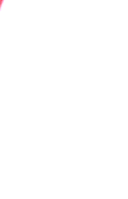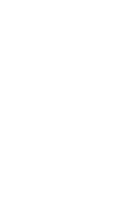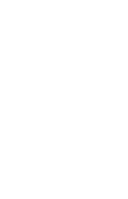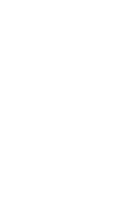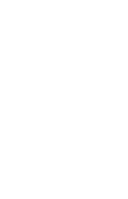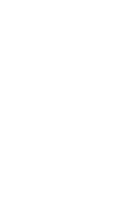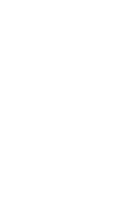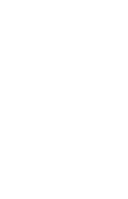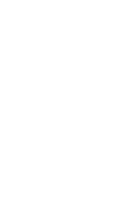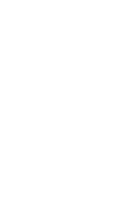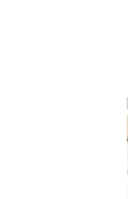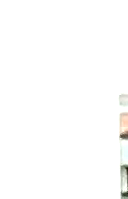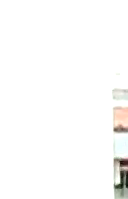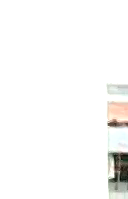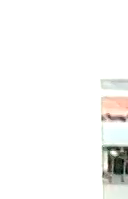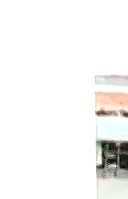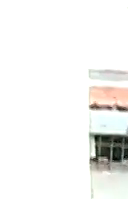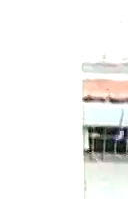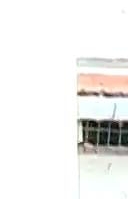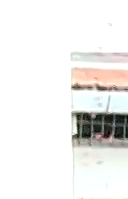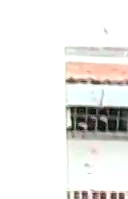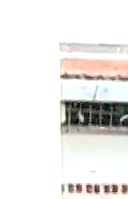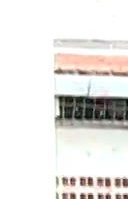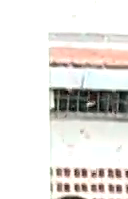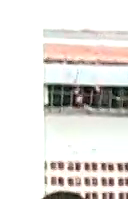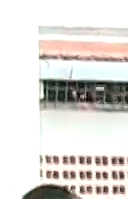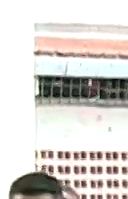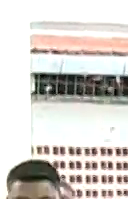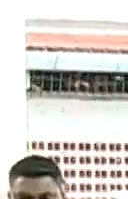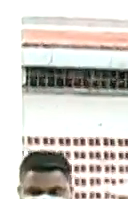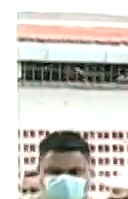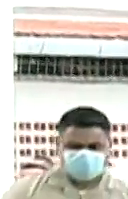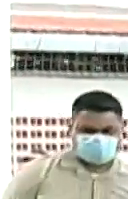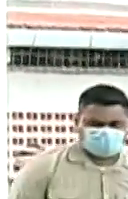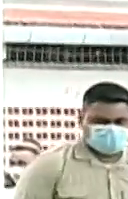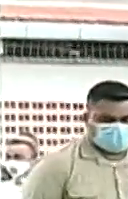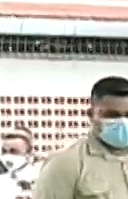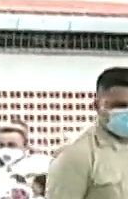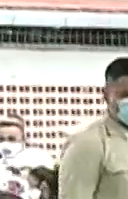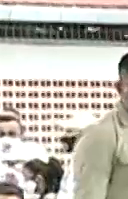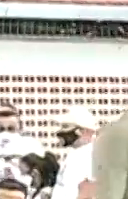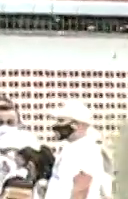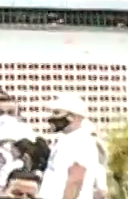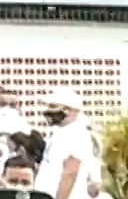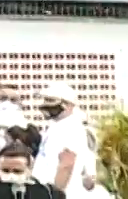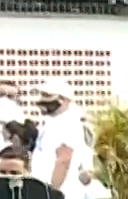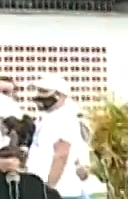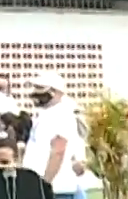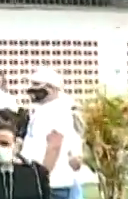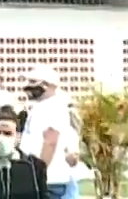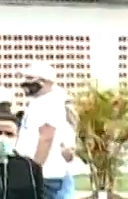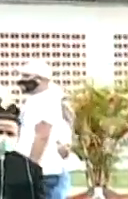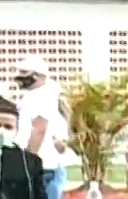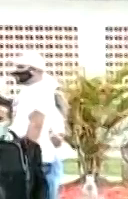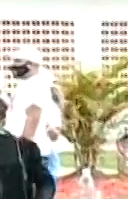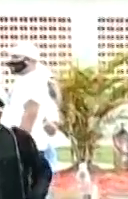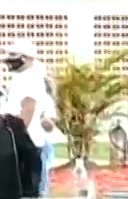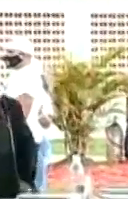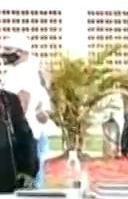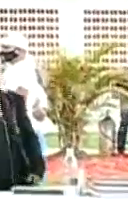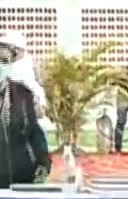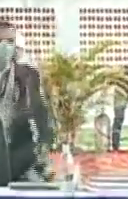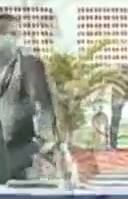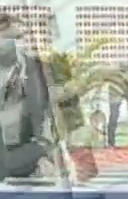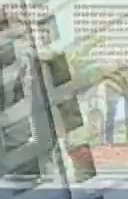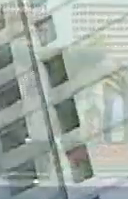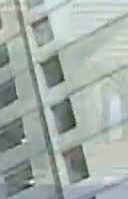Son 4.100.000 viviendas que ya han sido construidas y no se detienen a pesar de estos ataques, a pesar de las medidas coercitivas